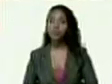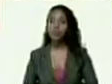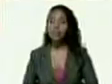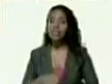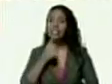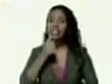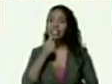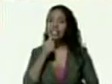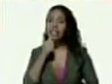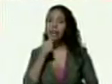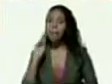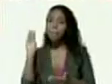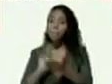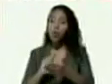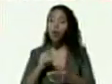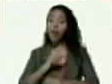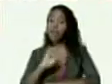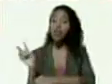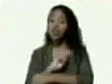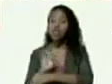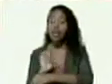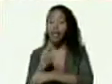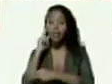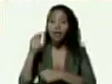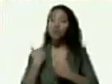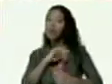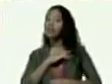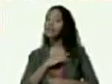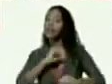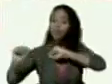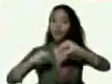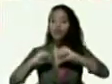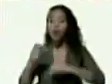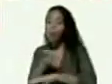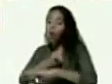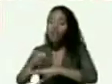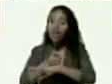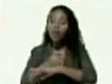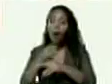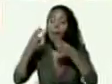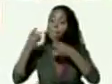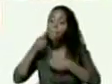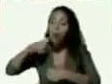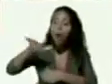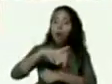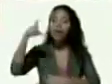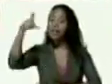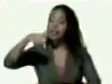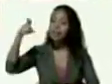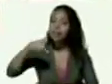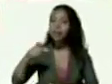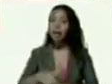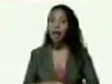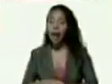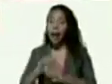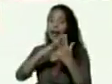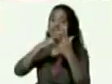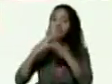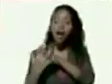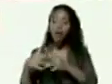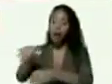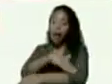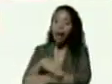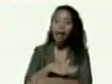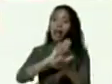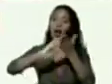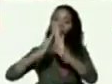marca la velocidad y la calidad de nuestra acción como gobierno es el pueblo que necesita en el barrio en la calle en la